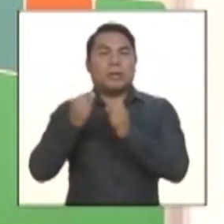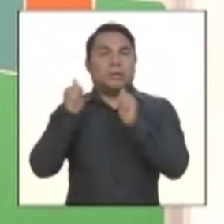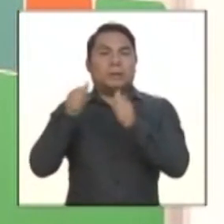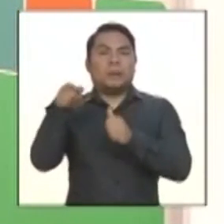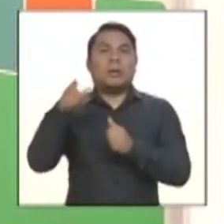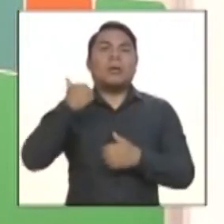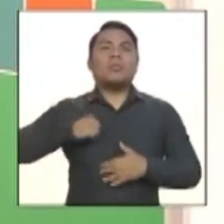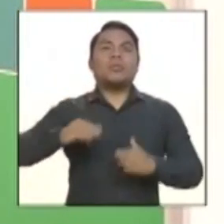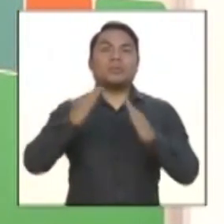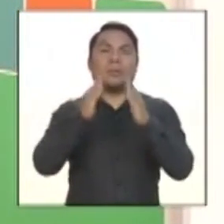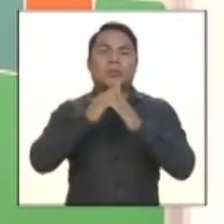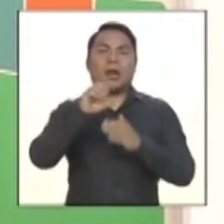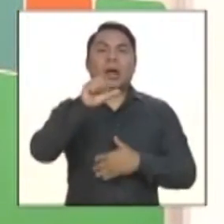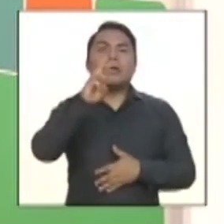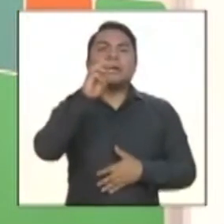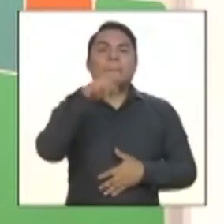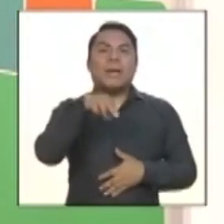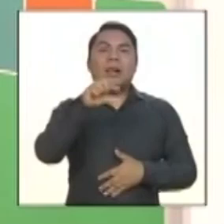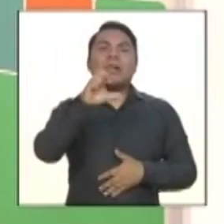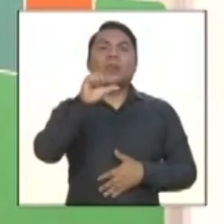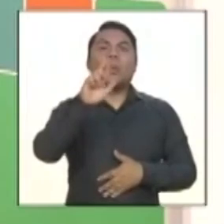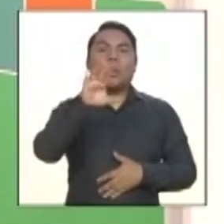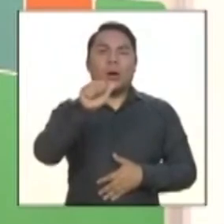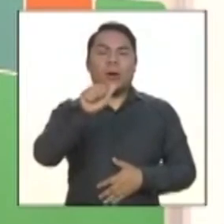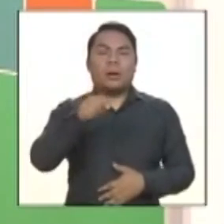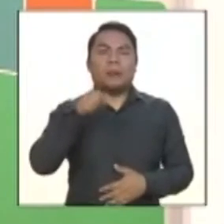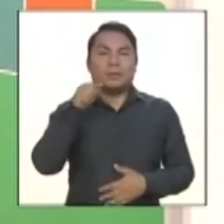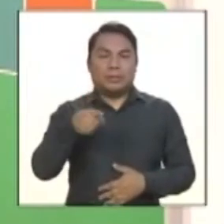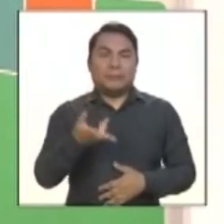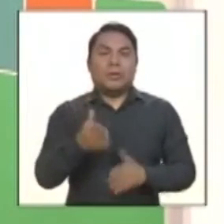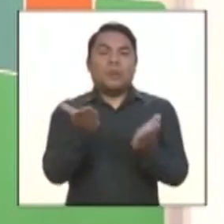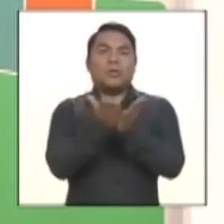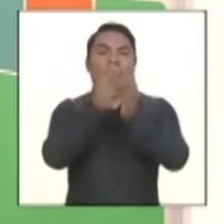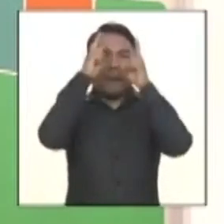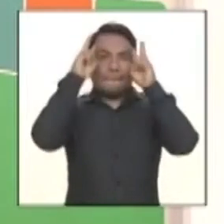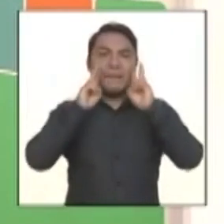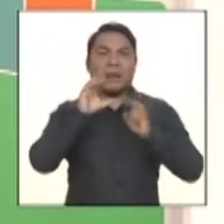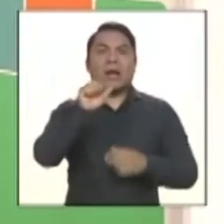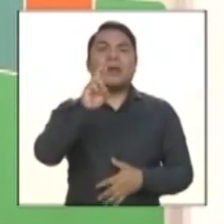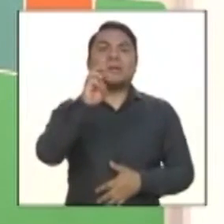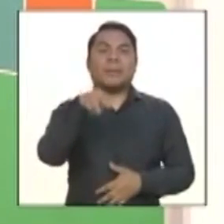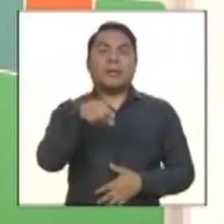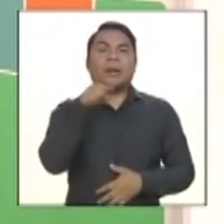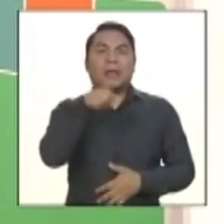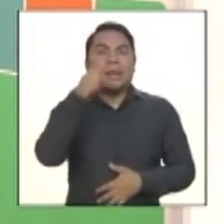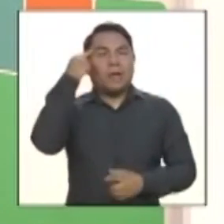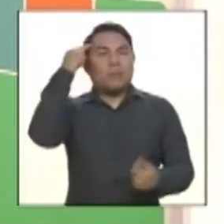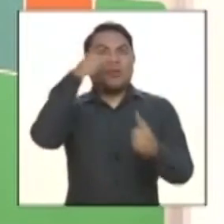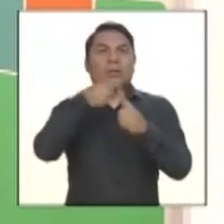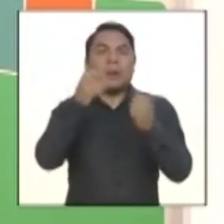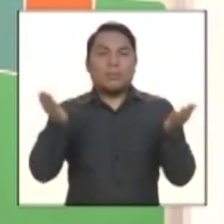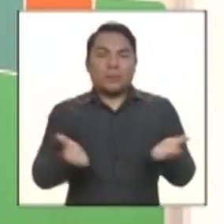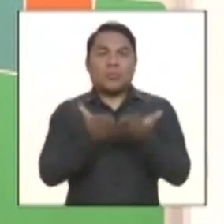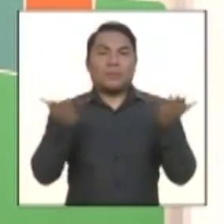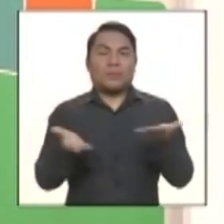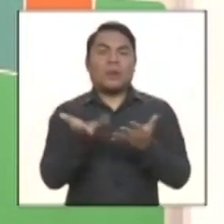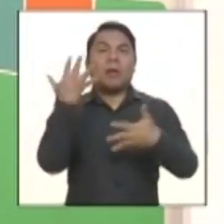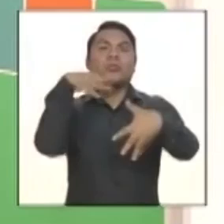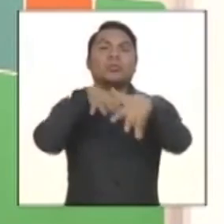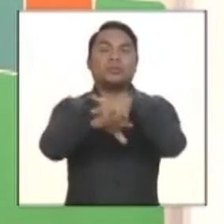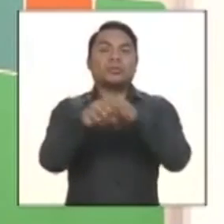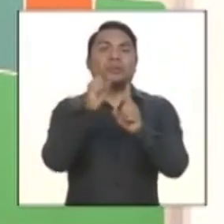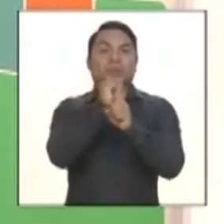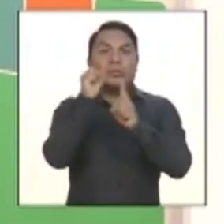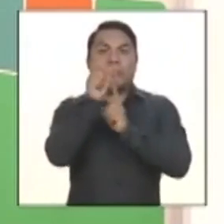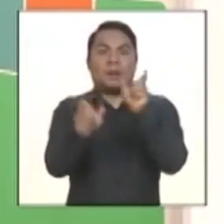de la Municipalidad de Carmen de la Legua y el SEBE Virgen del Carmen. El objetivo es promover la inclusión social de las personas con